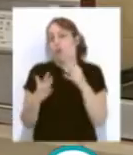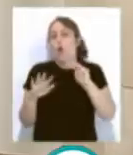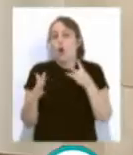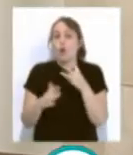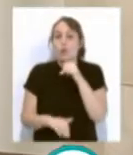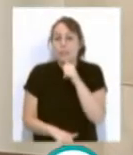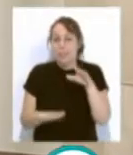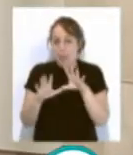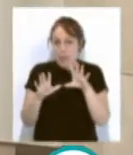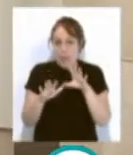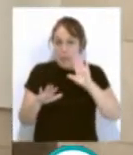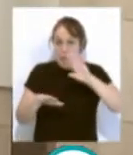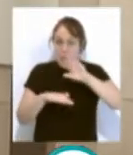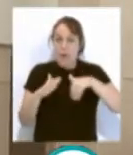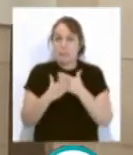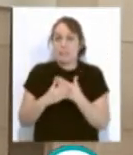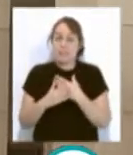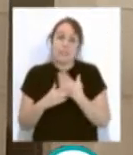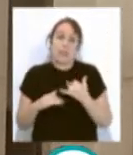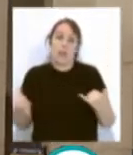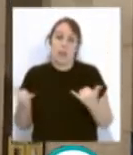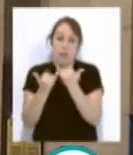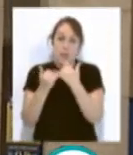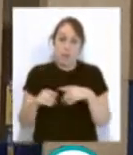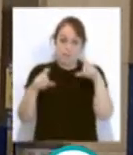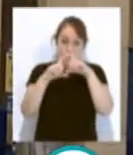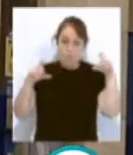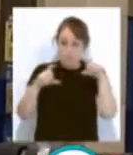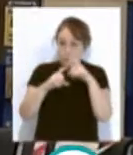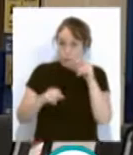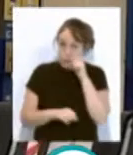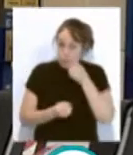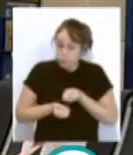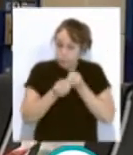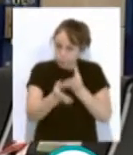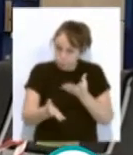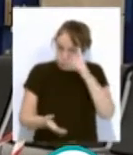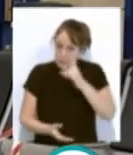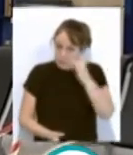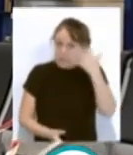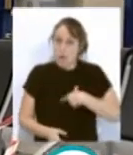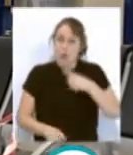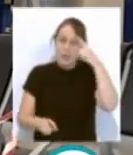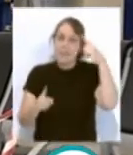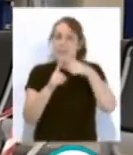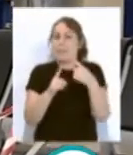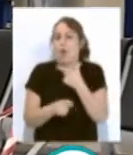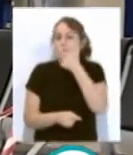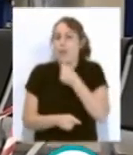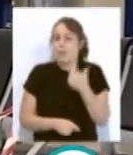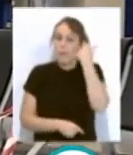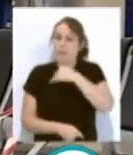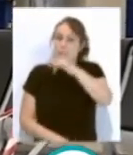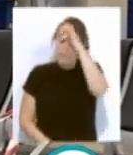El Patronato Provincial de Turismo ha informado de esta alternativa que ha nacido con el objetivo de facilitar escapadas de fin de semana